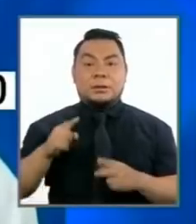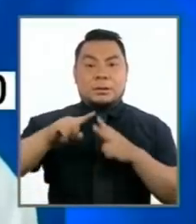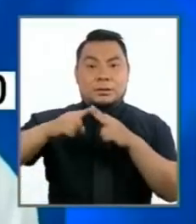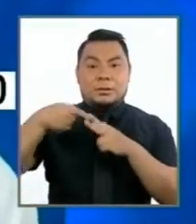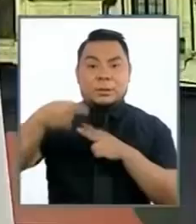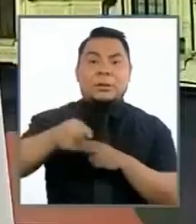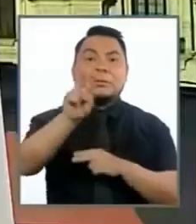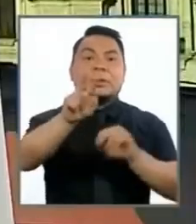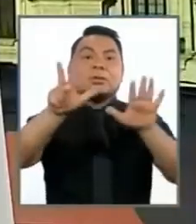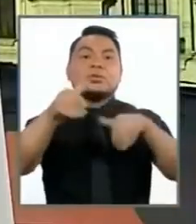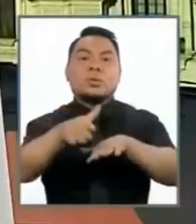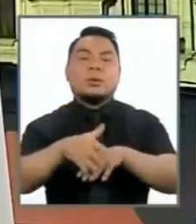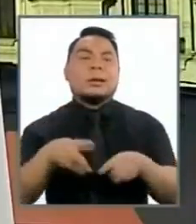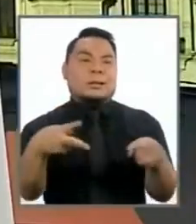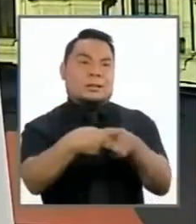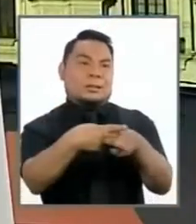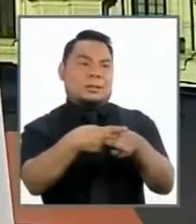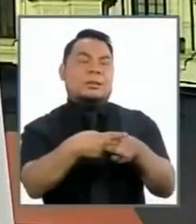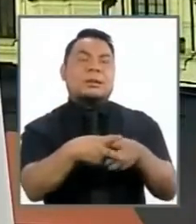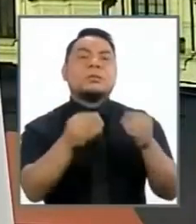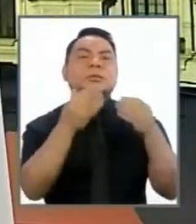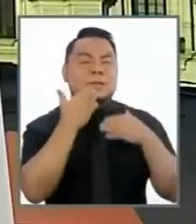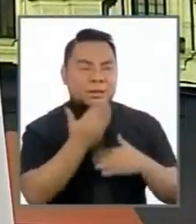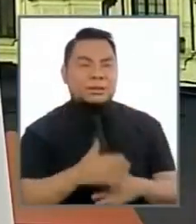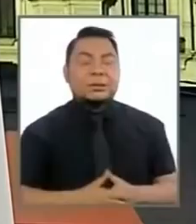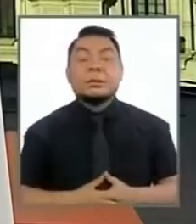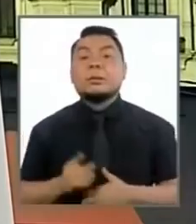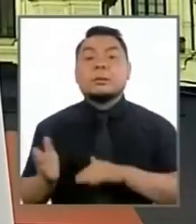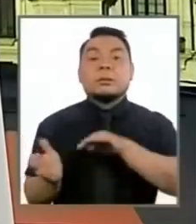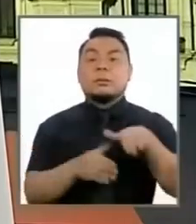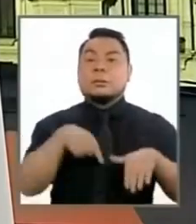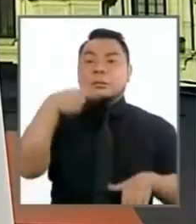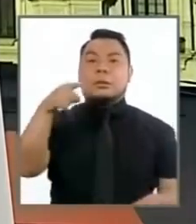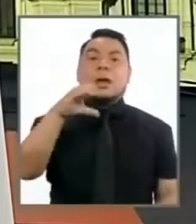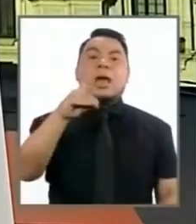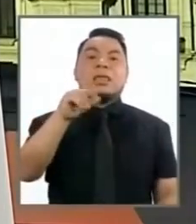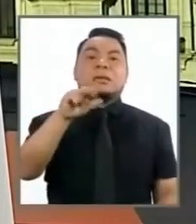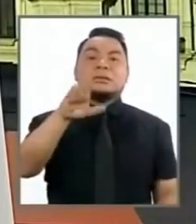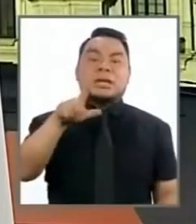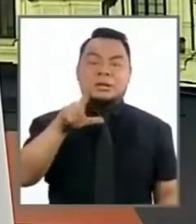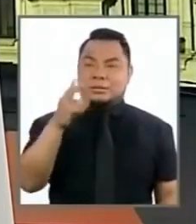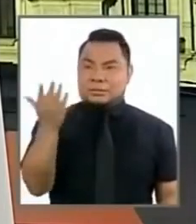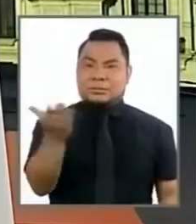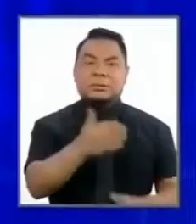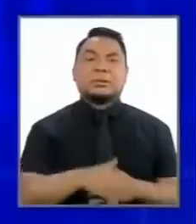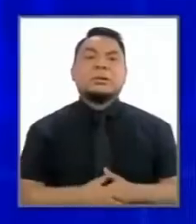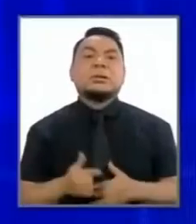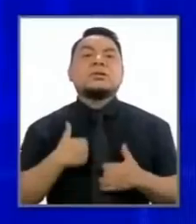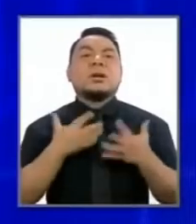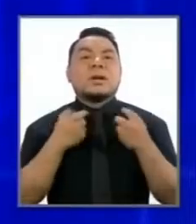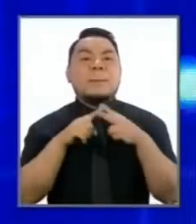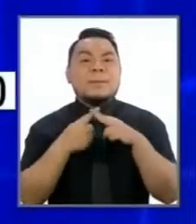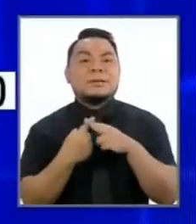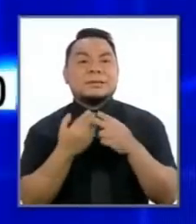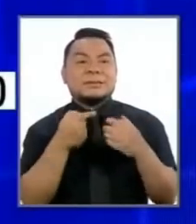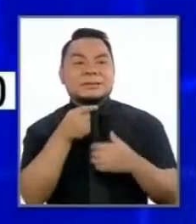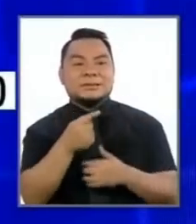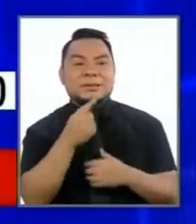del 28 de julio bien cumplido candidato Galvez muchas gracias es el turno de Daniel Salaverri 30 segundos tengo que empezar respondiendo